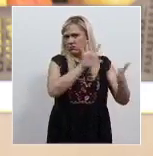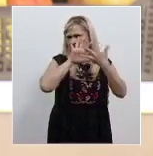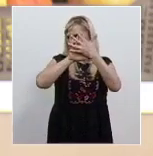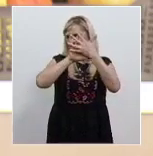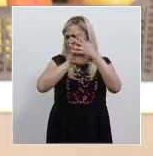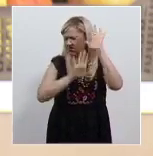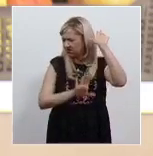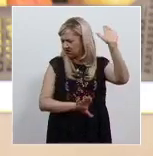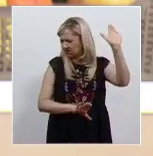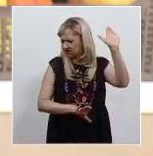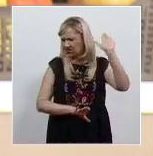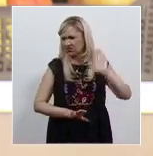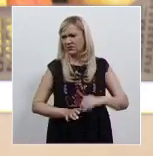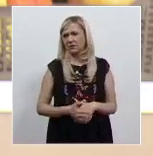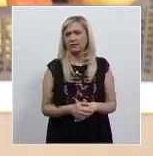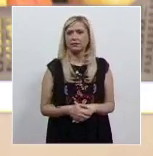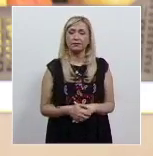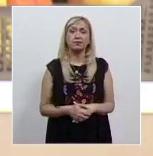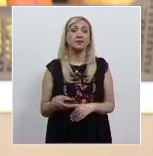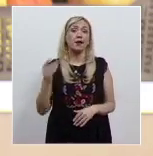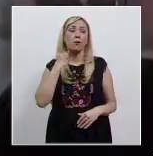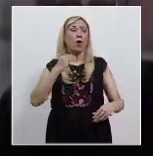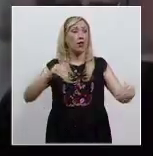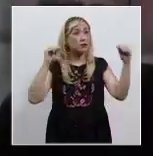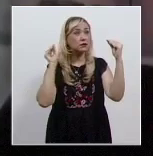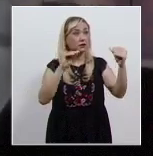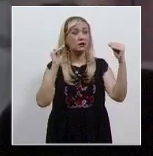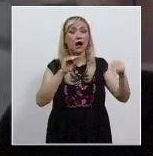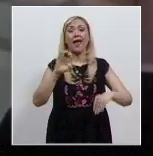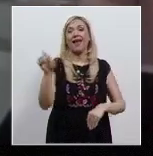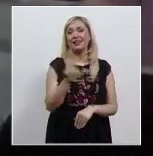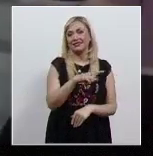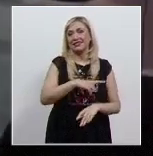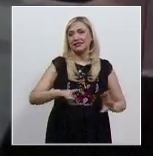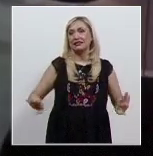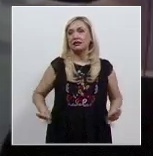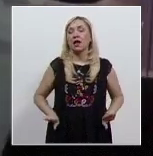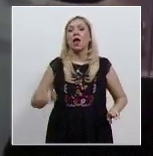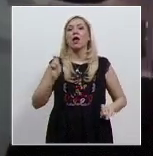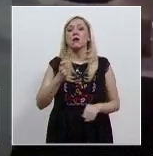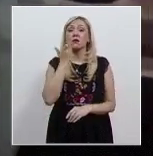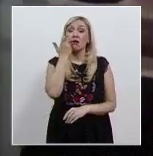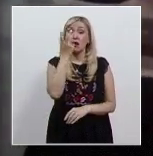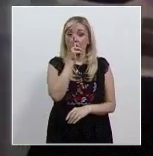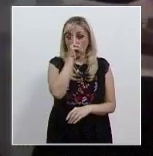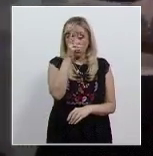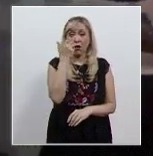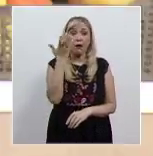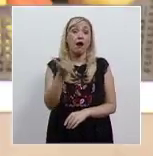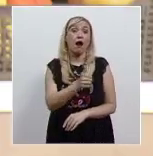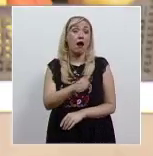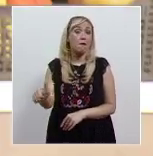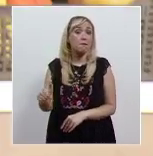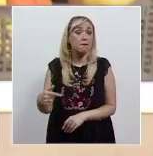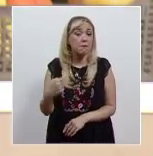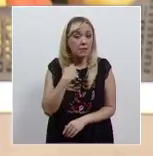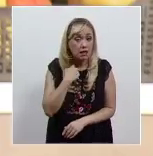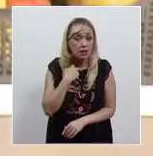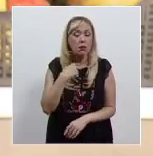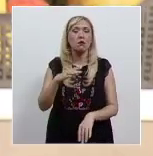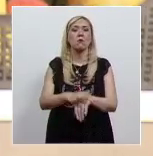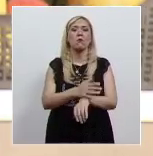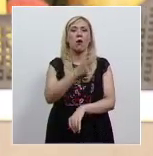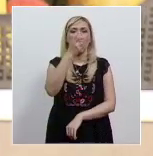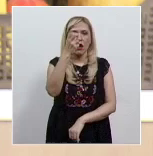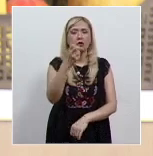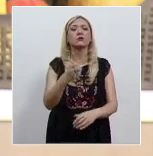su vida ahí. La defensa de Carmen logró demostrar que su expareja tenía la intención de terminar con su vida, por lo que el delito